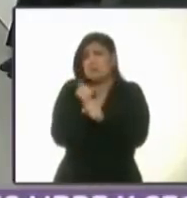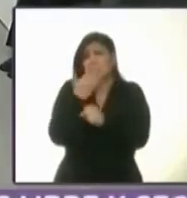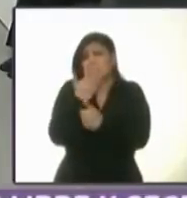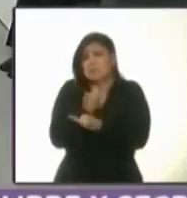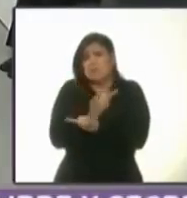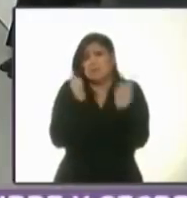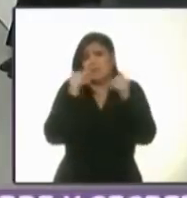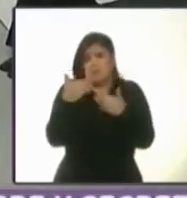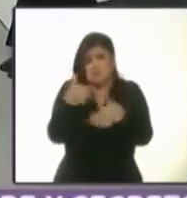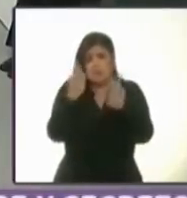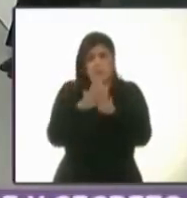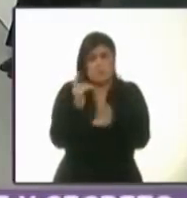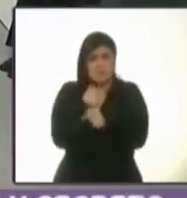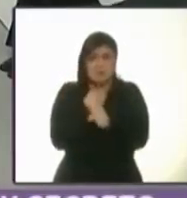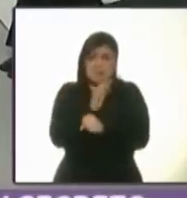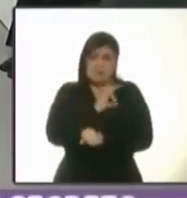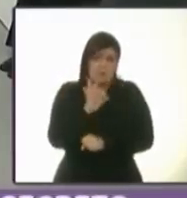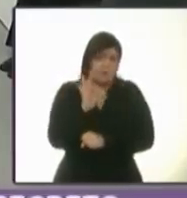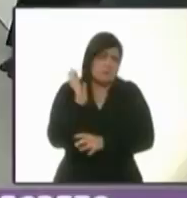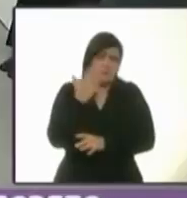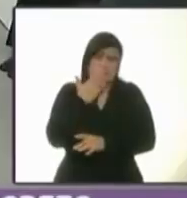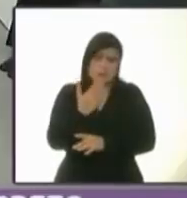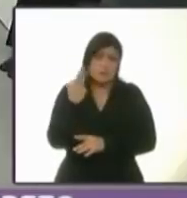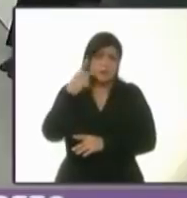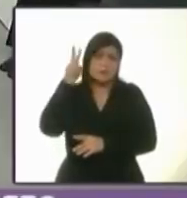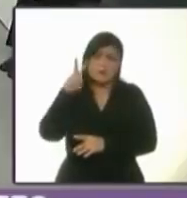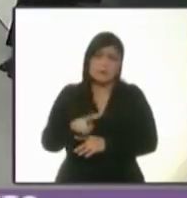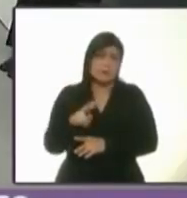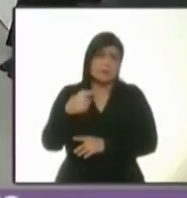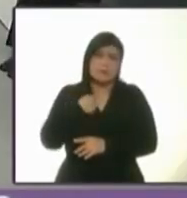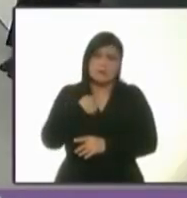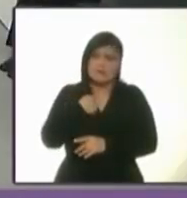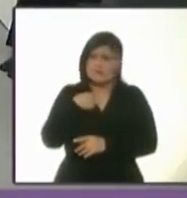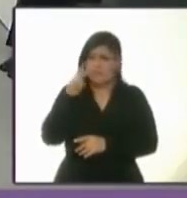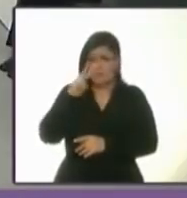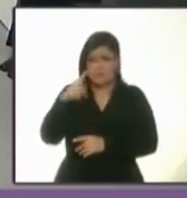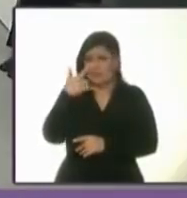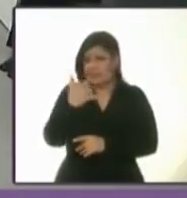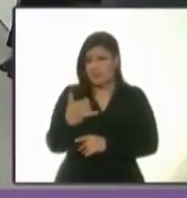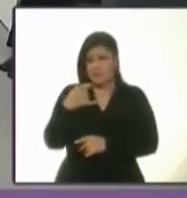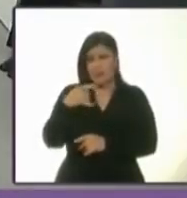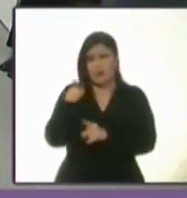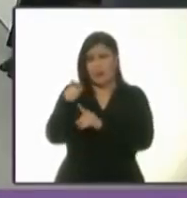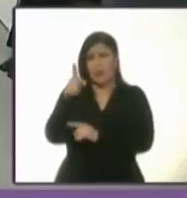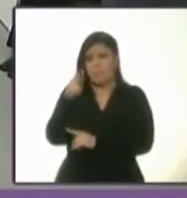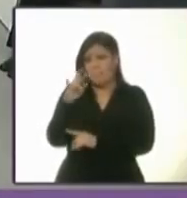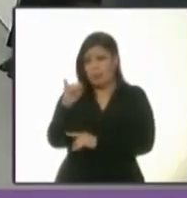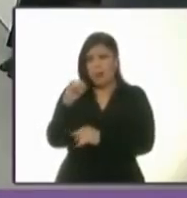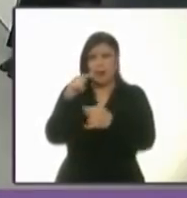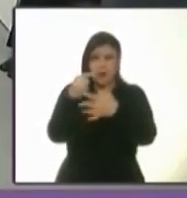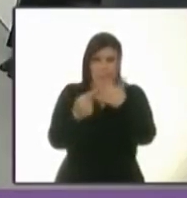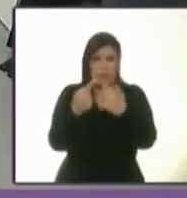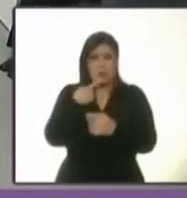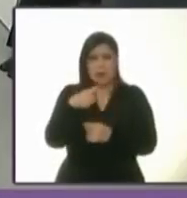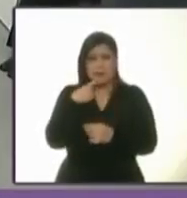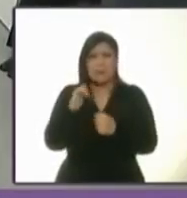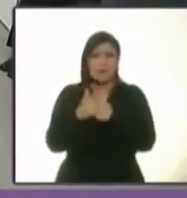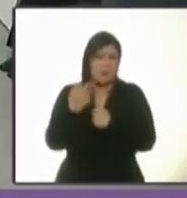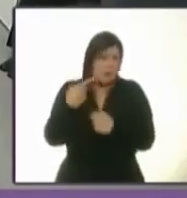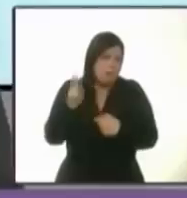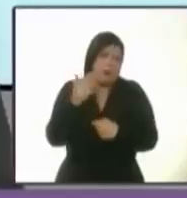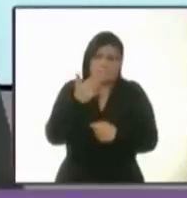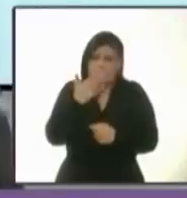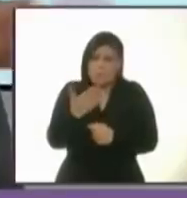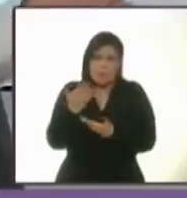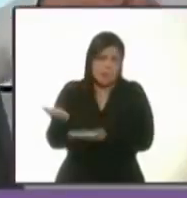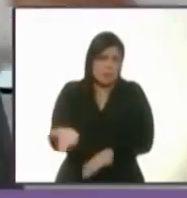investigar, pero la verdad es que me parece muy extraño viniendo del PRI estas acusaciones. Pero que se investigue lo